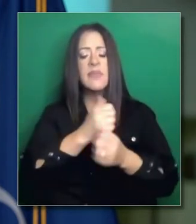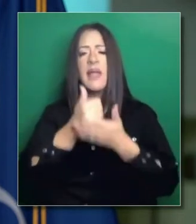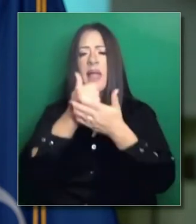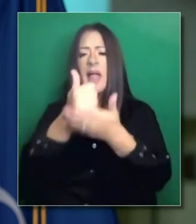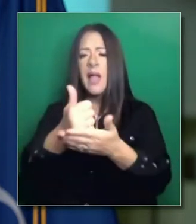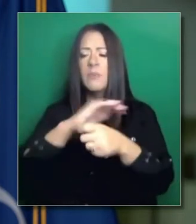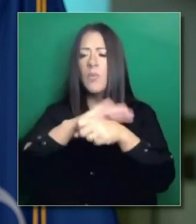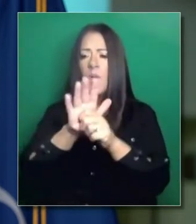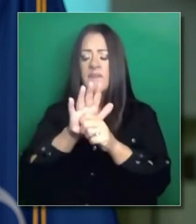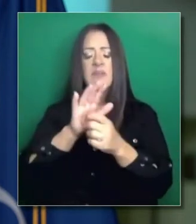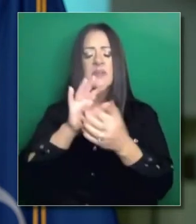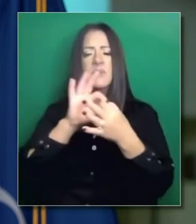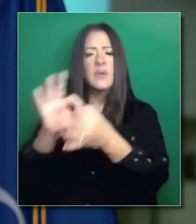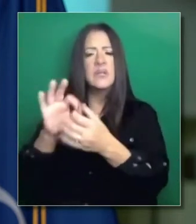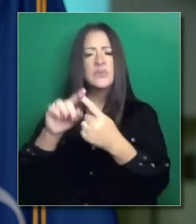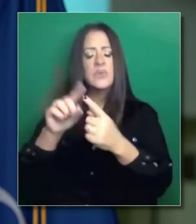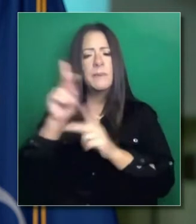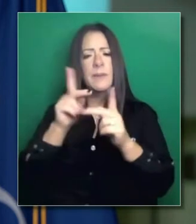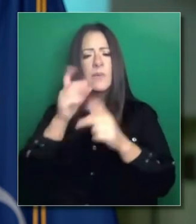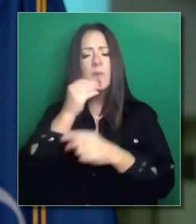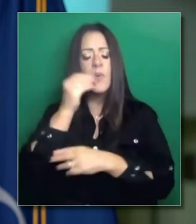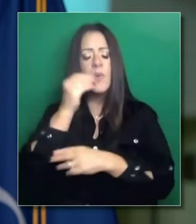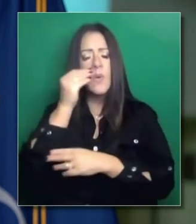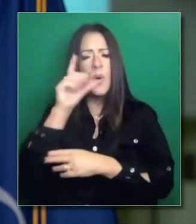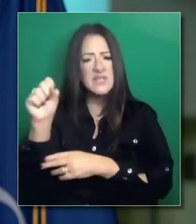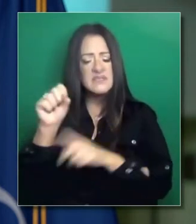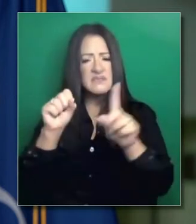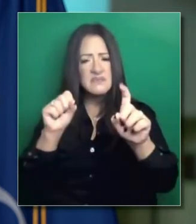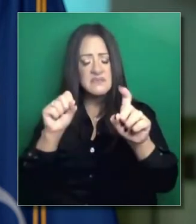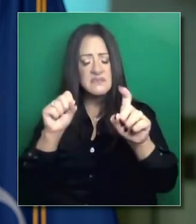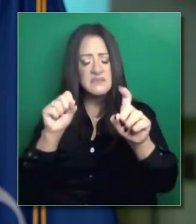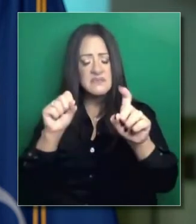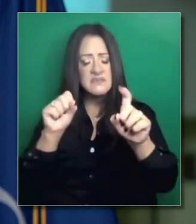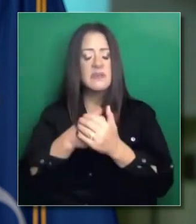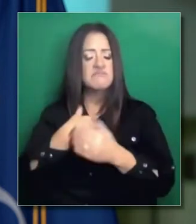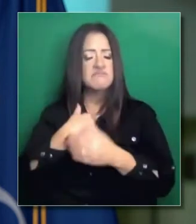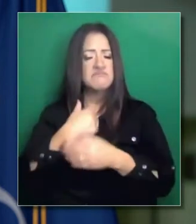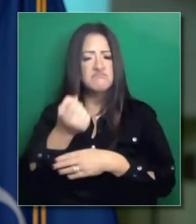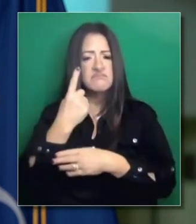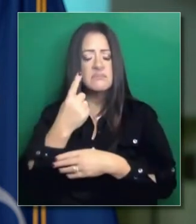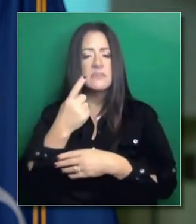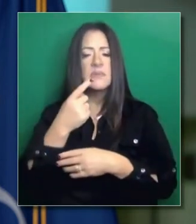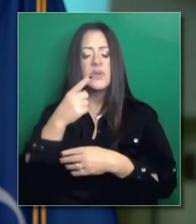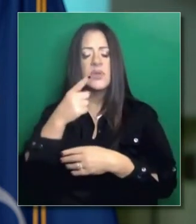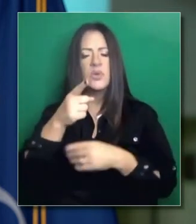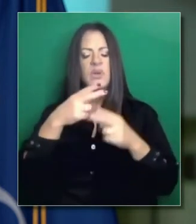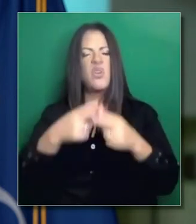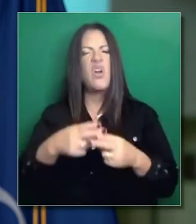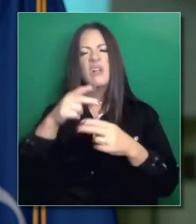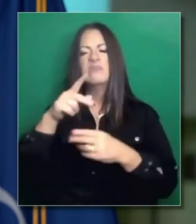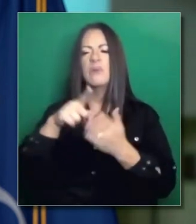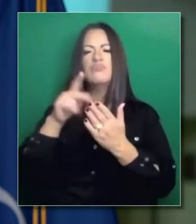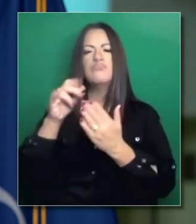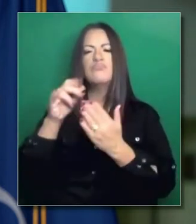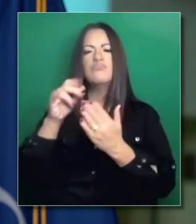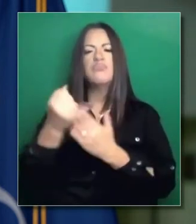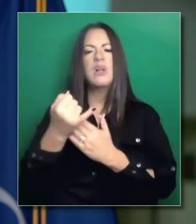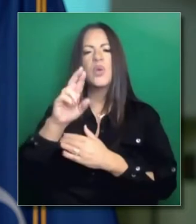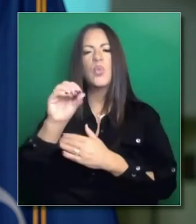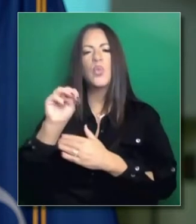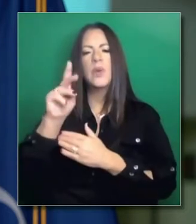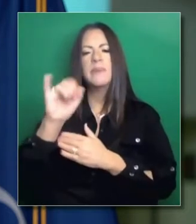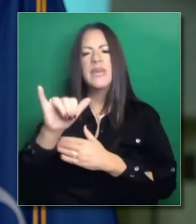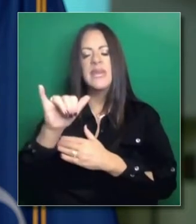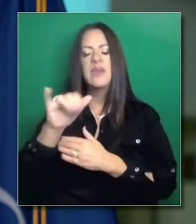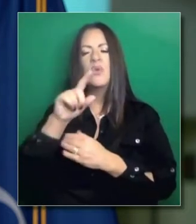y enfrentar el problema de las personas sin casa. De hecho, sé también